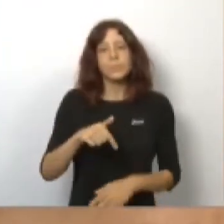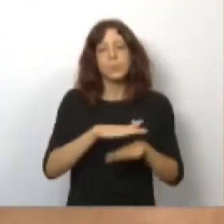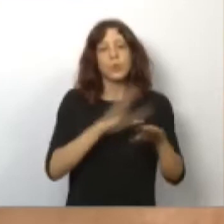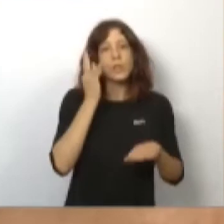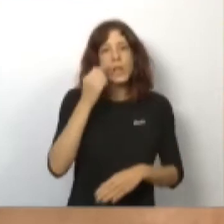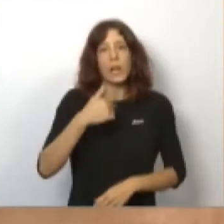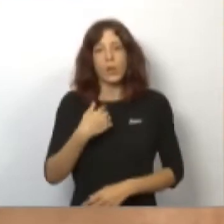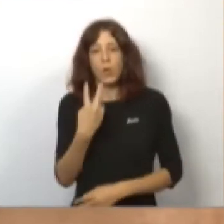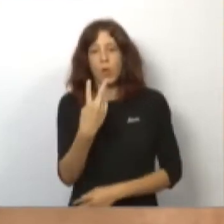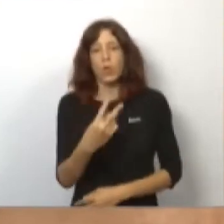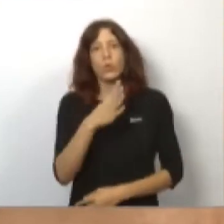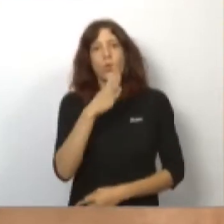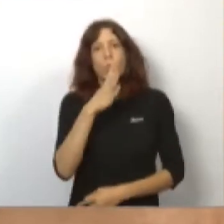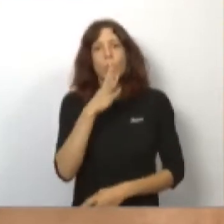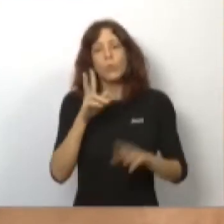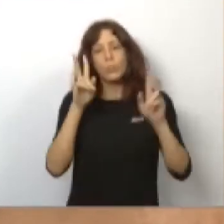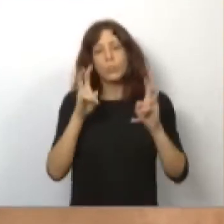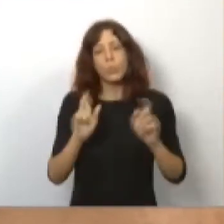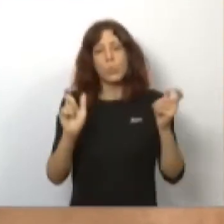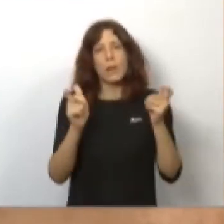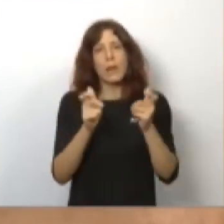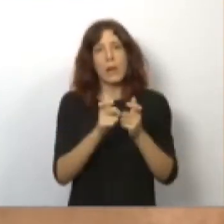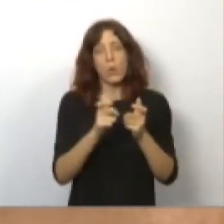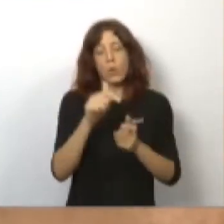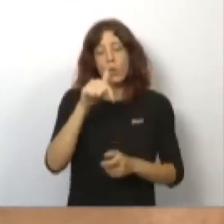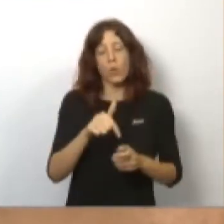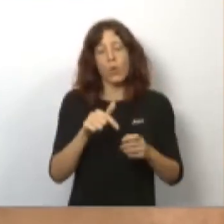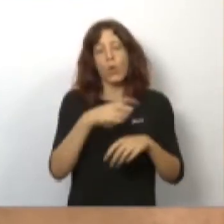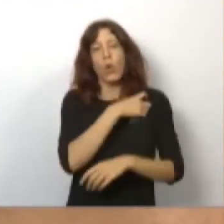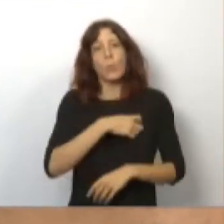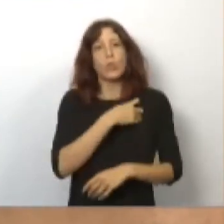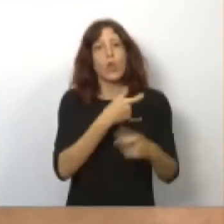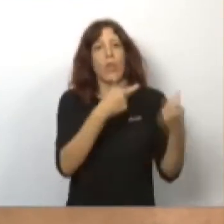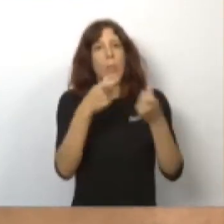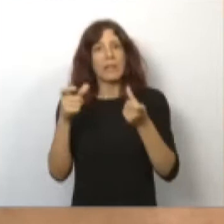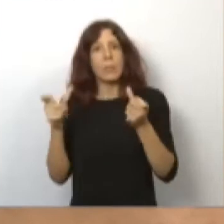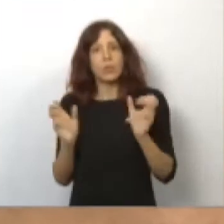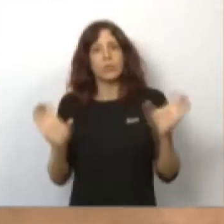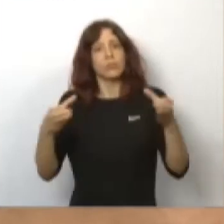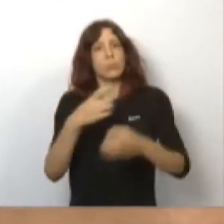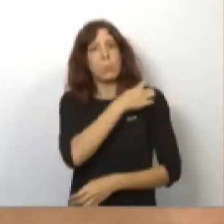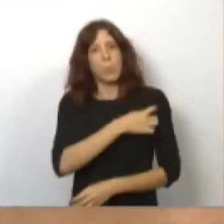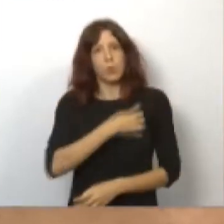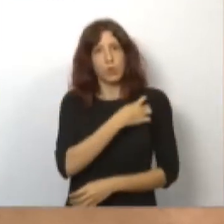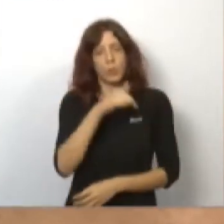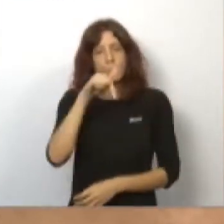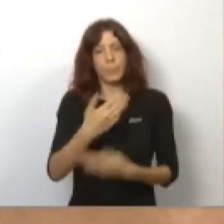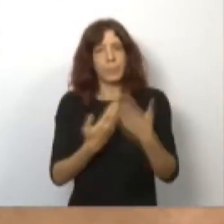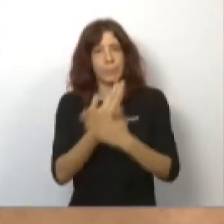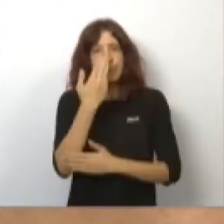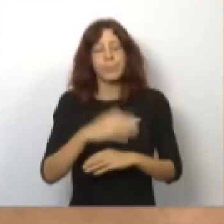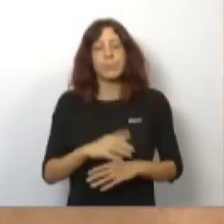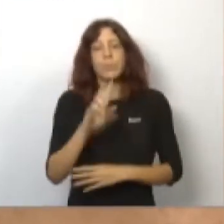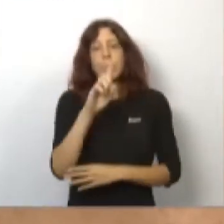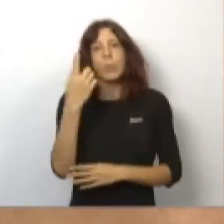septiembre se restringe la movilidad nocturna de 1 a 6 de la mañana en Segorbe. Además